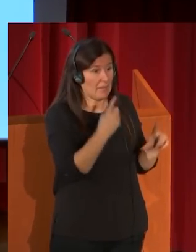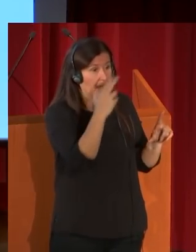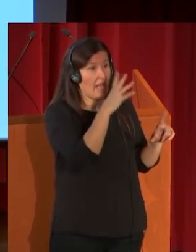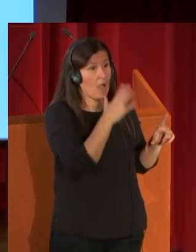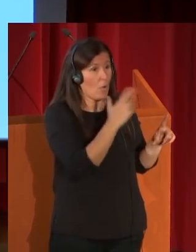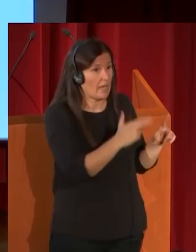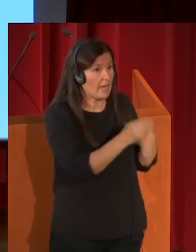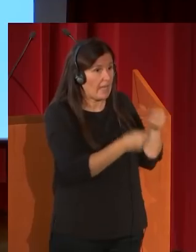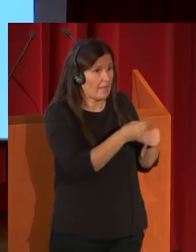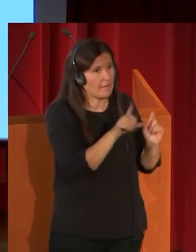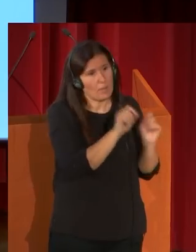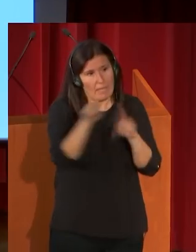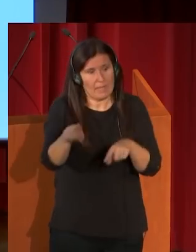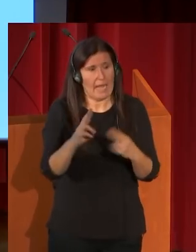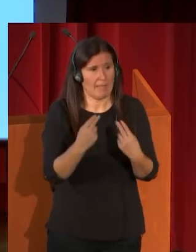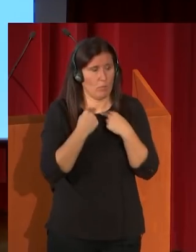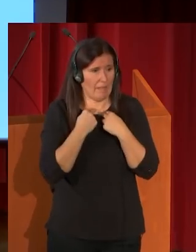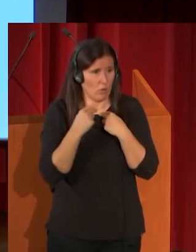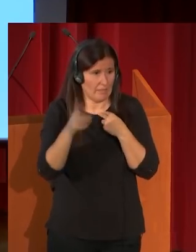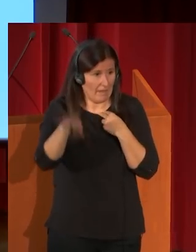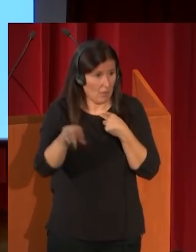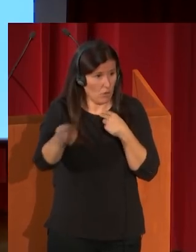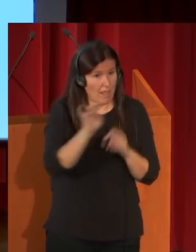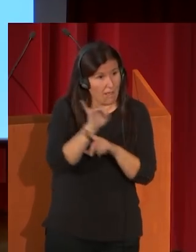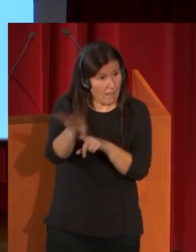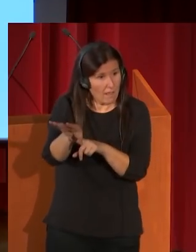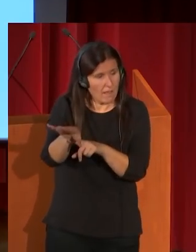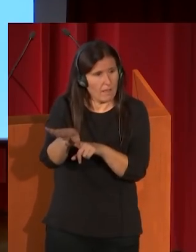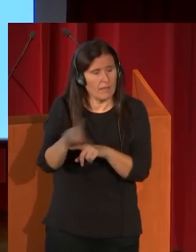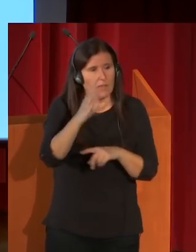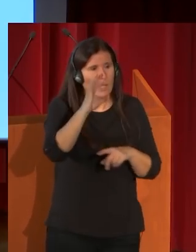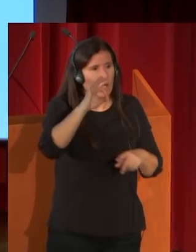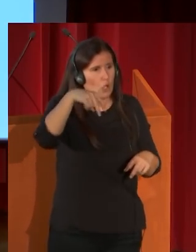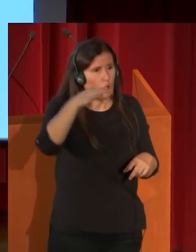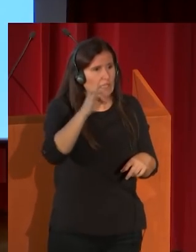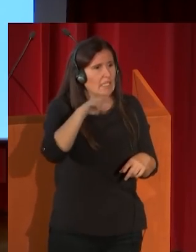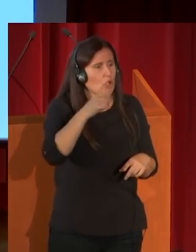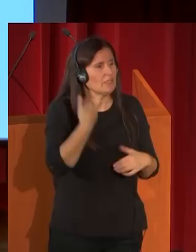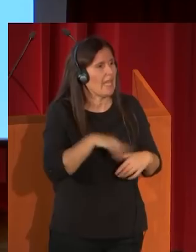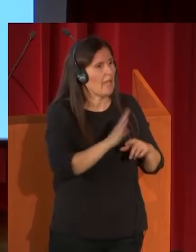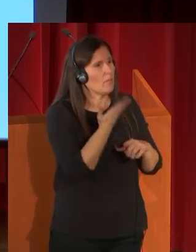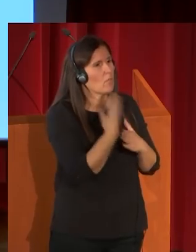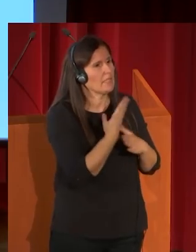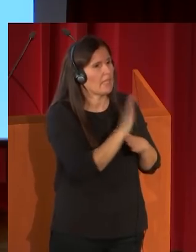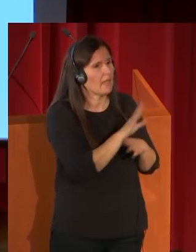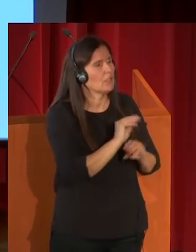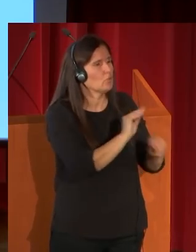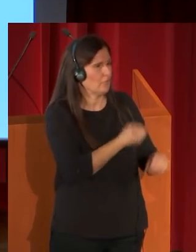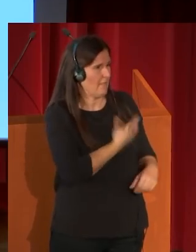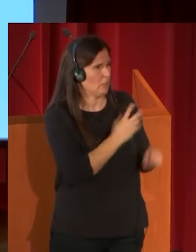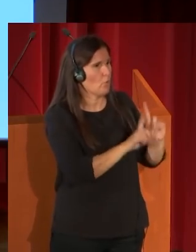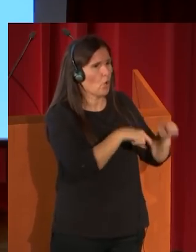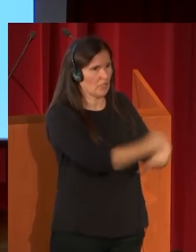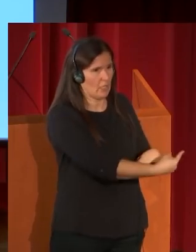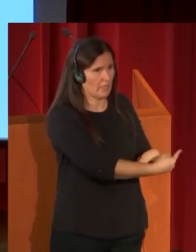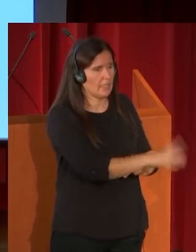y que envía como pensionado a la Diputación de Barcelona, el continuo, nos muestra algunas de sus aficiones posteriores.